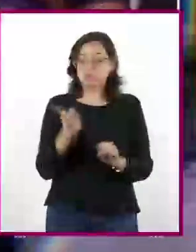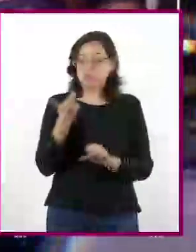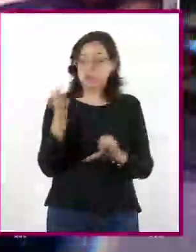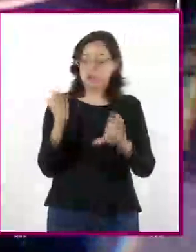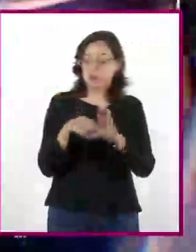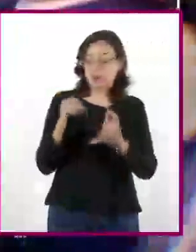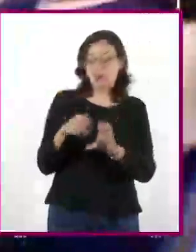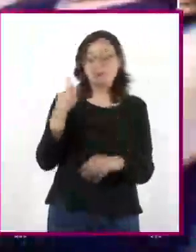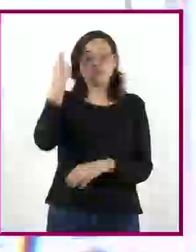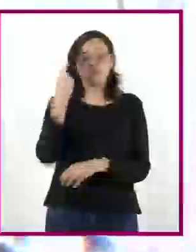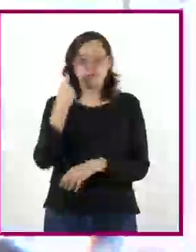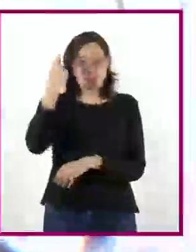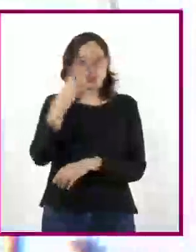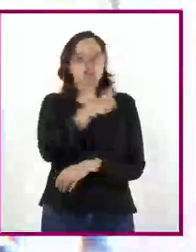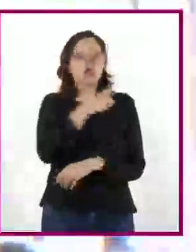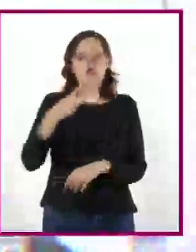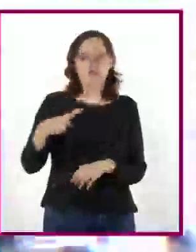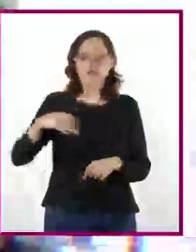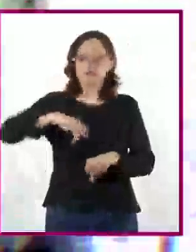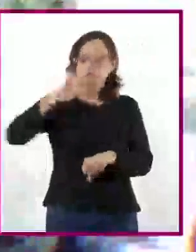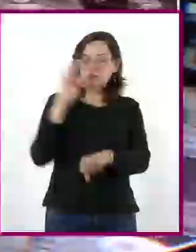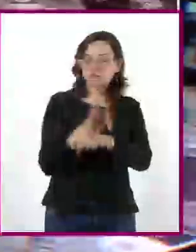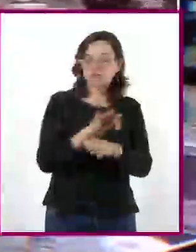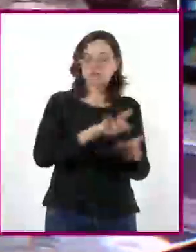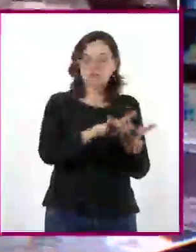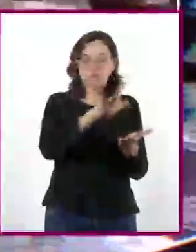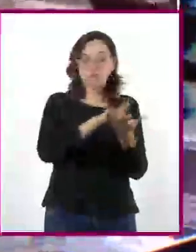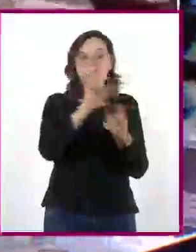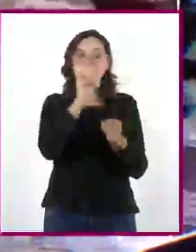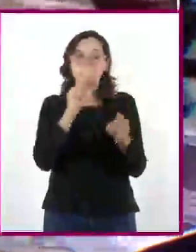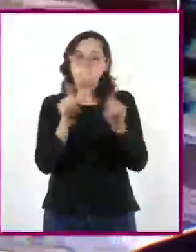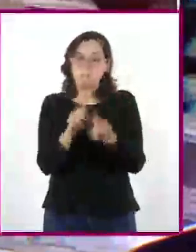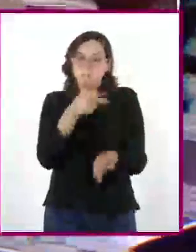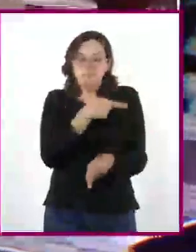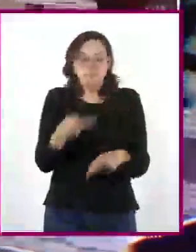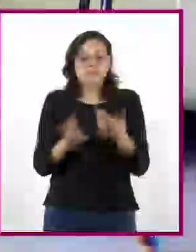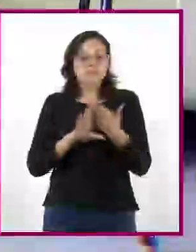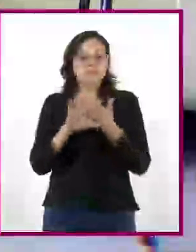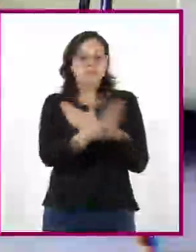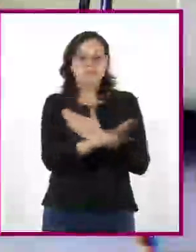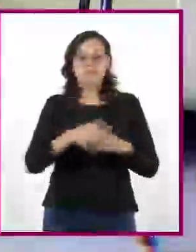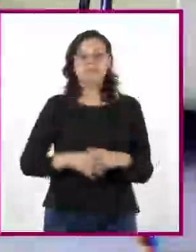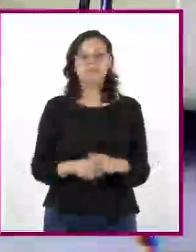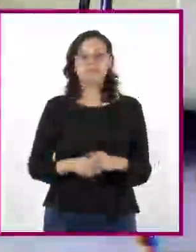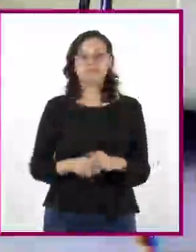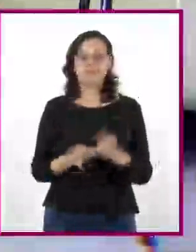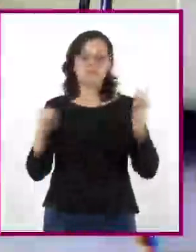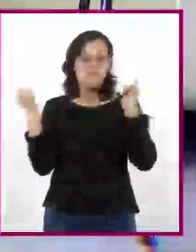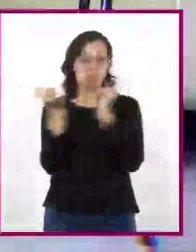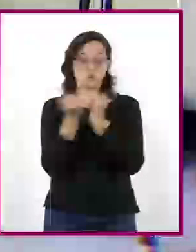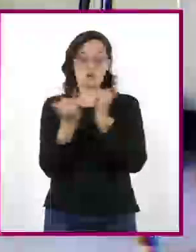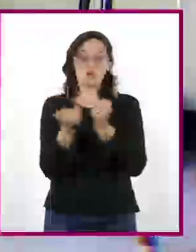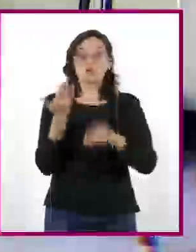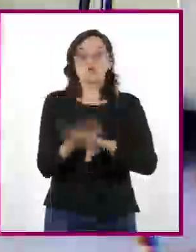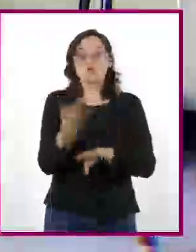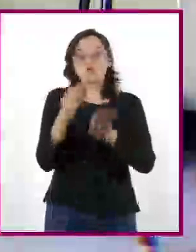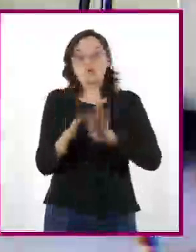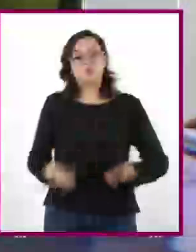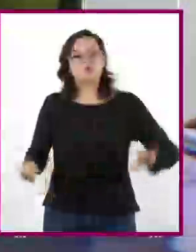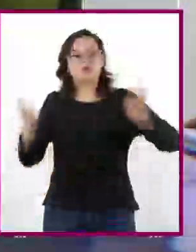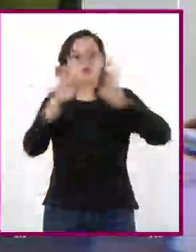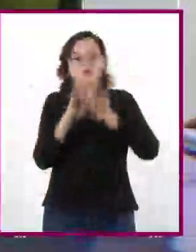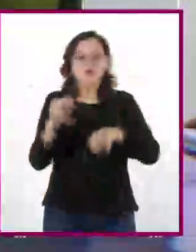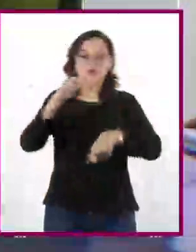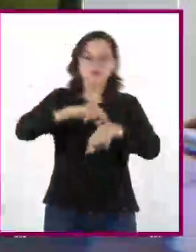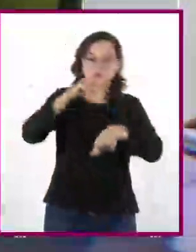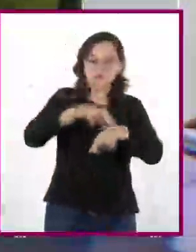deben contribuir tanto a su protección social como a evitar situaciones de pobreza. Asimismo, es indispensable ofrecerles